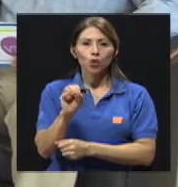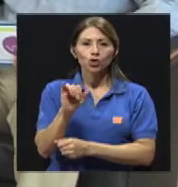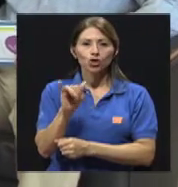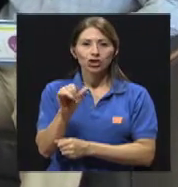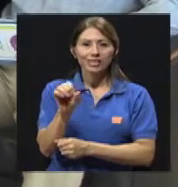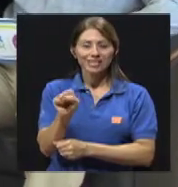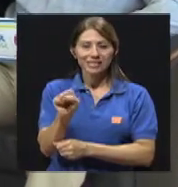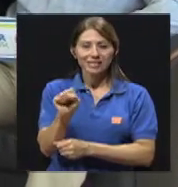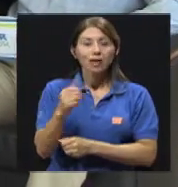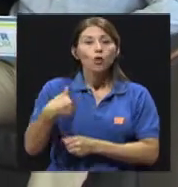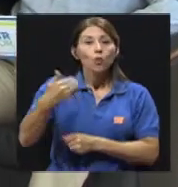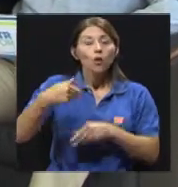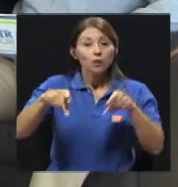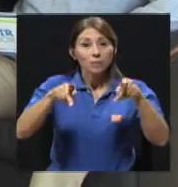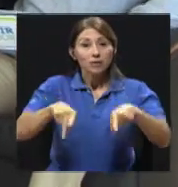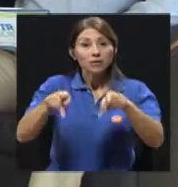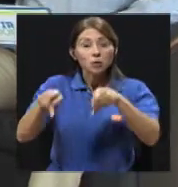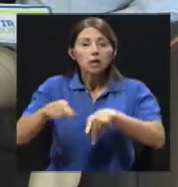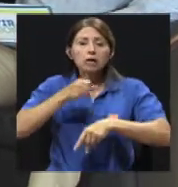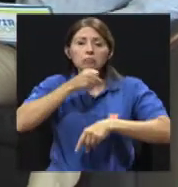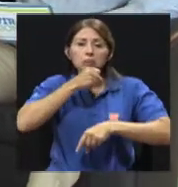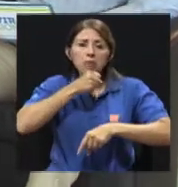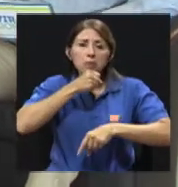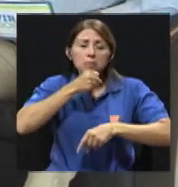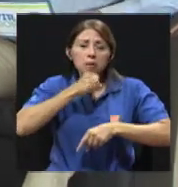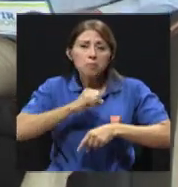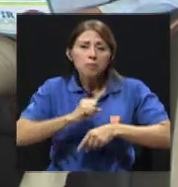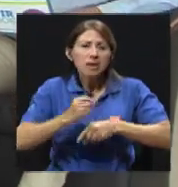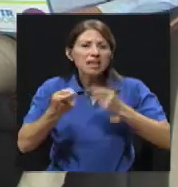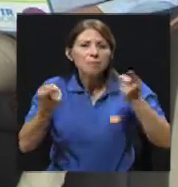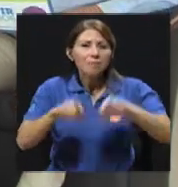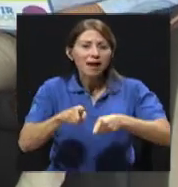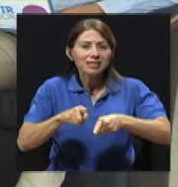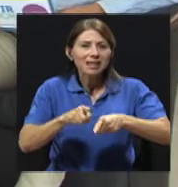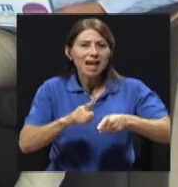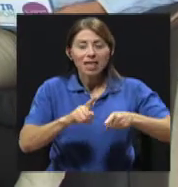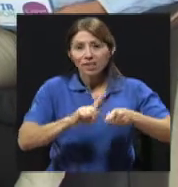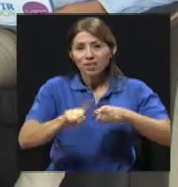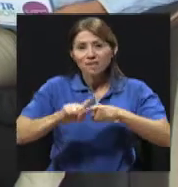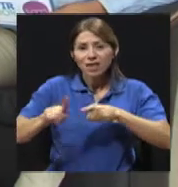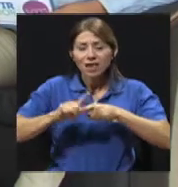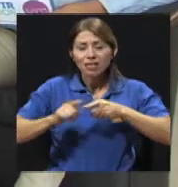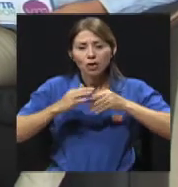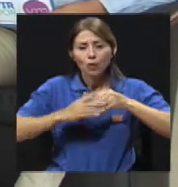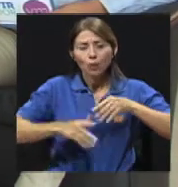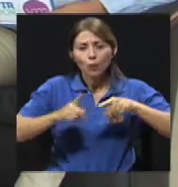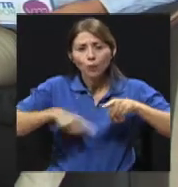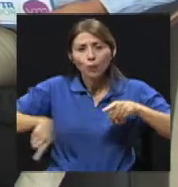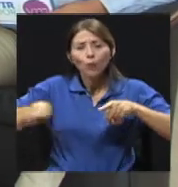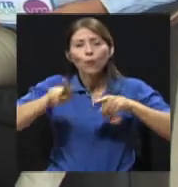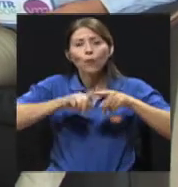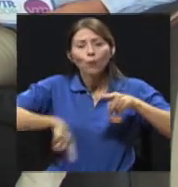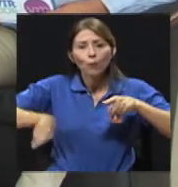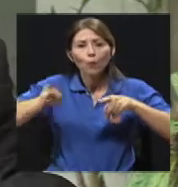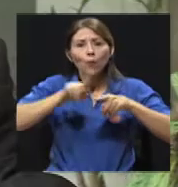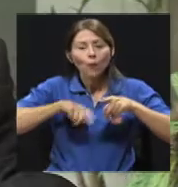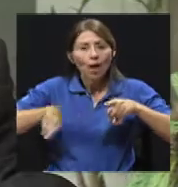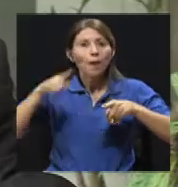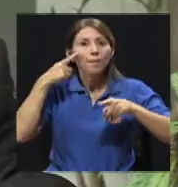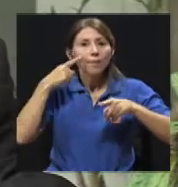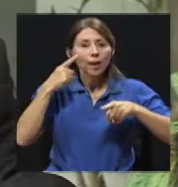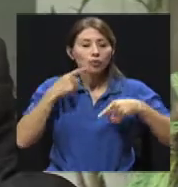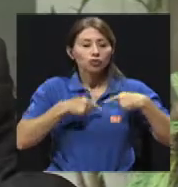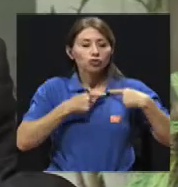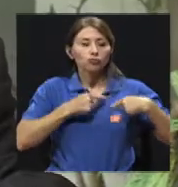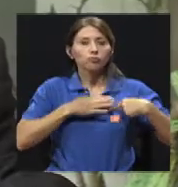aterosclerosis. Todas las arterias, vemos infartos cerebrales, vemos infartos del miocardio y